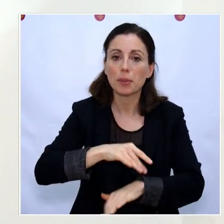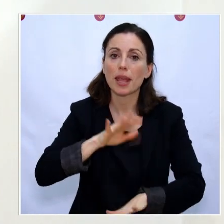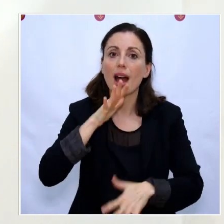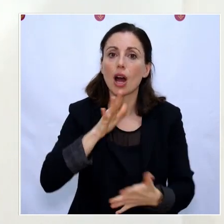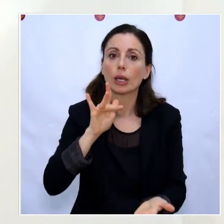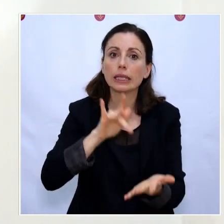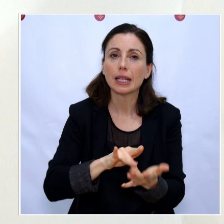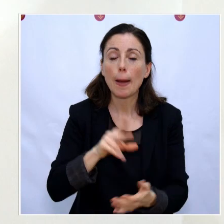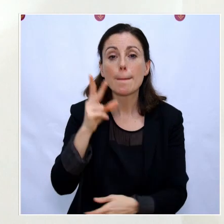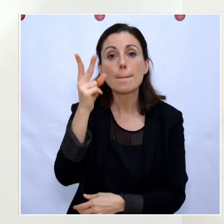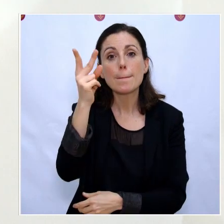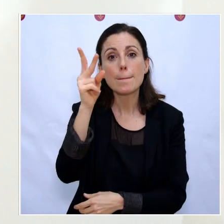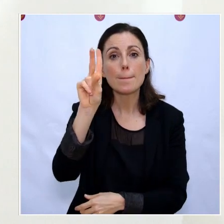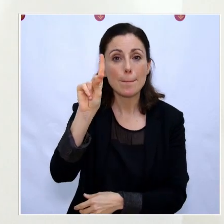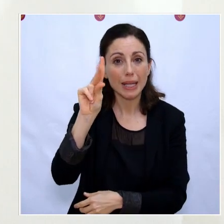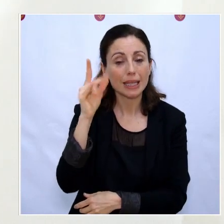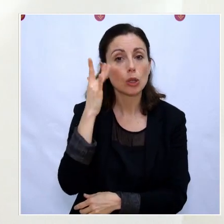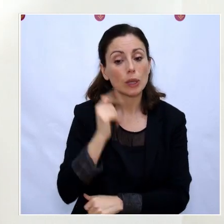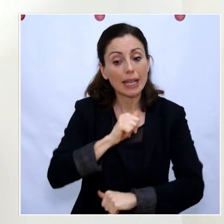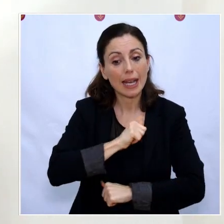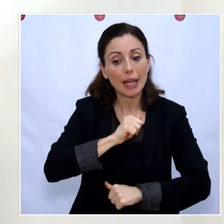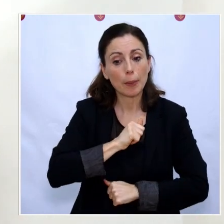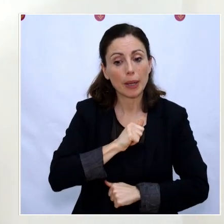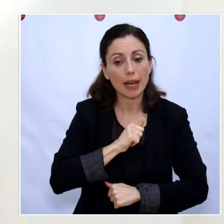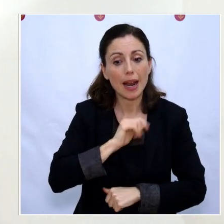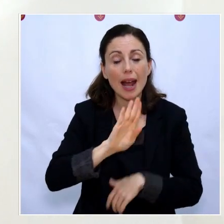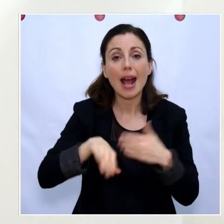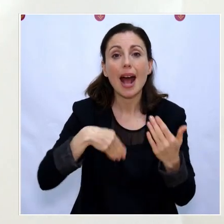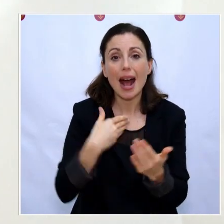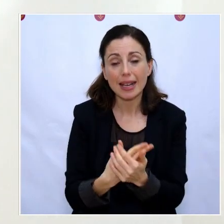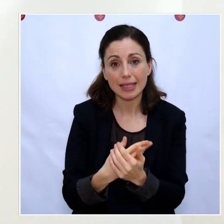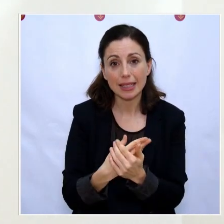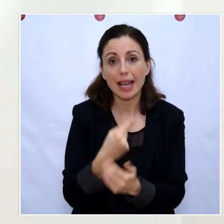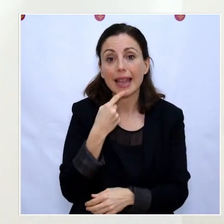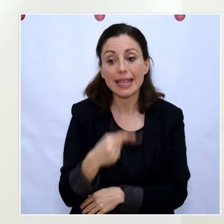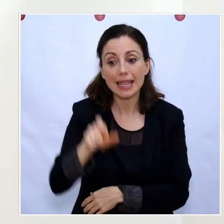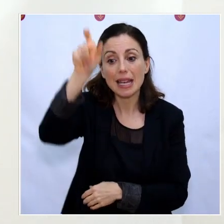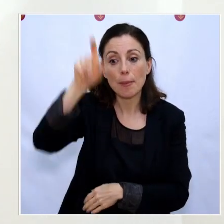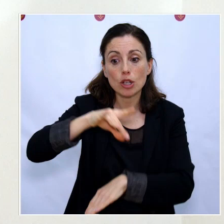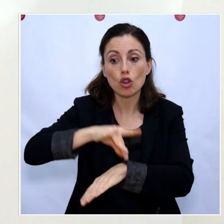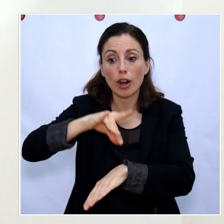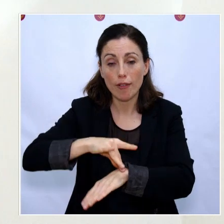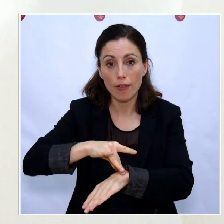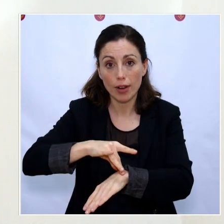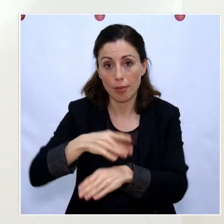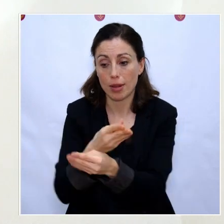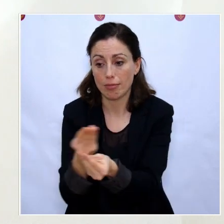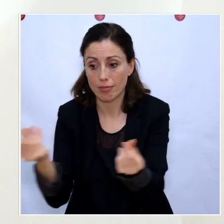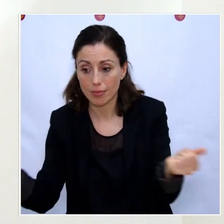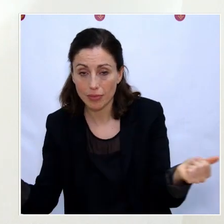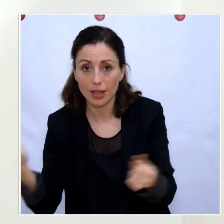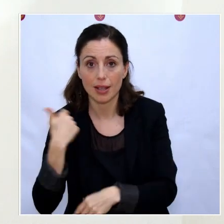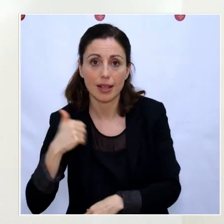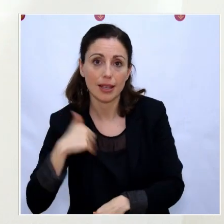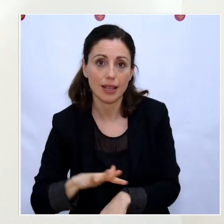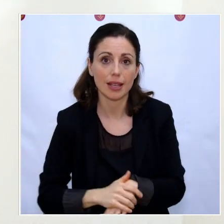hasta 21 días, hasta 21 días en la mayoría de los casos para considerar un caso curado porque se ha prolongado antes decíamos de 14 días y el Ministerio